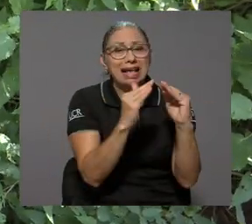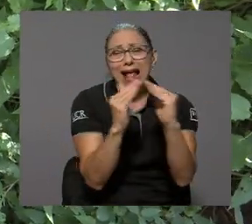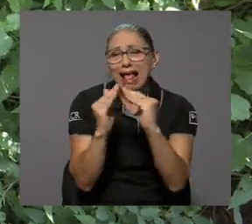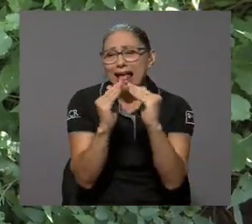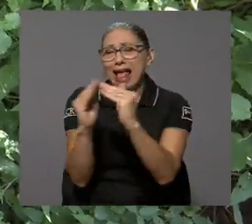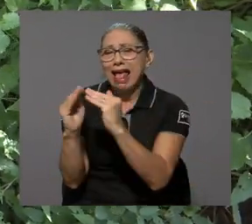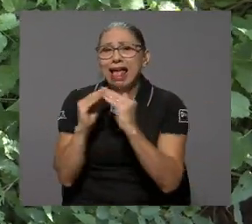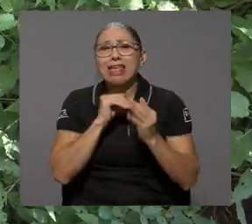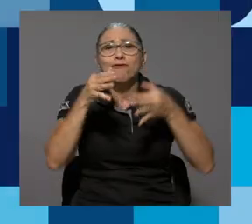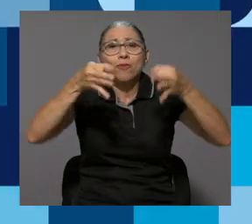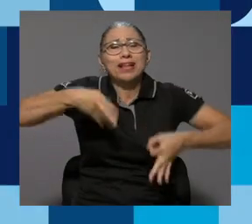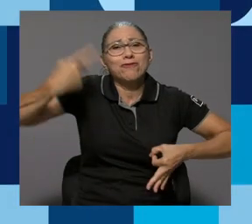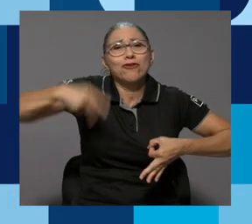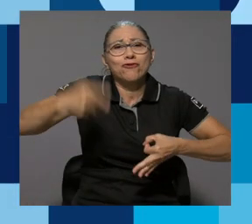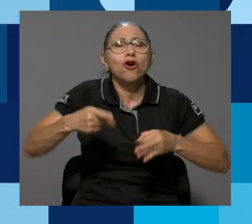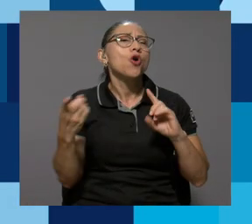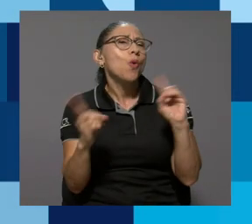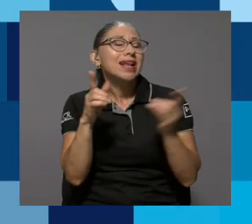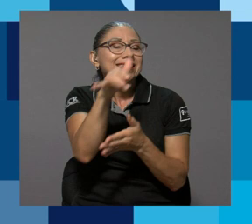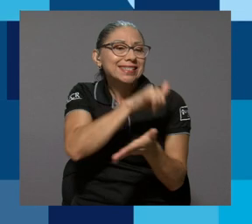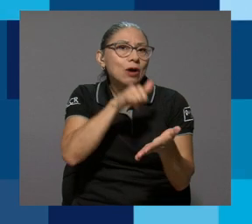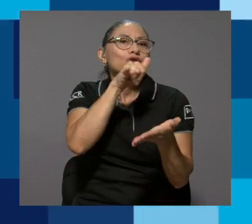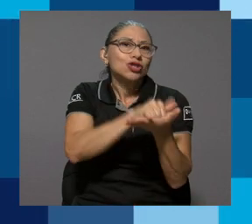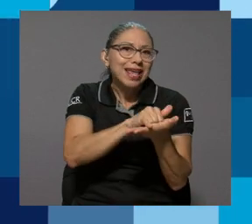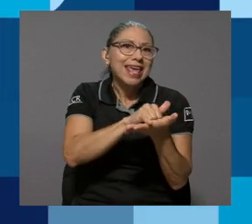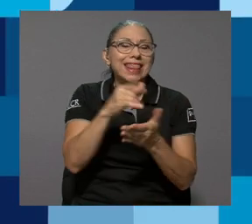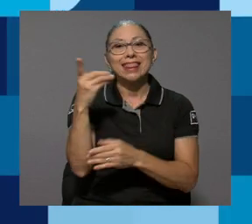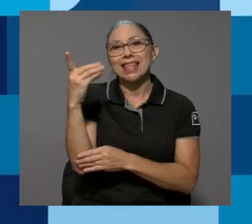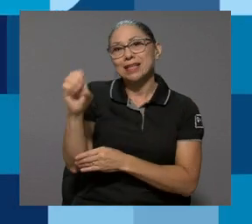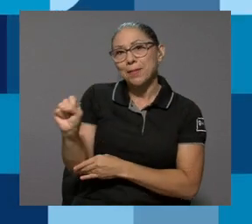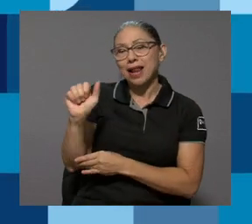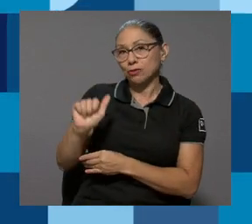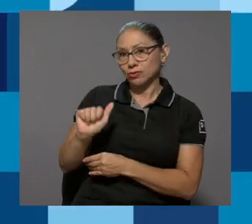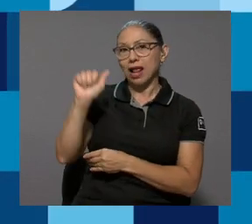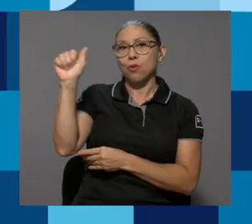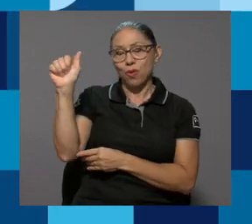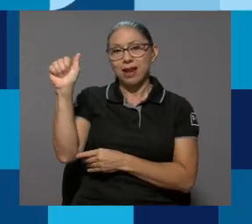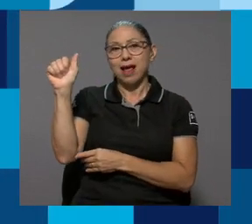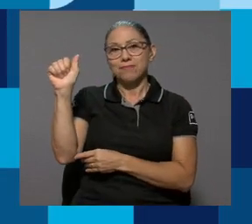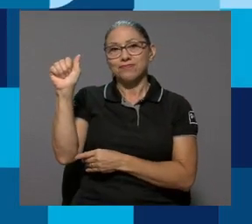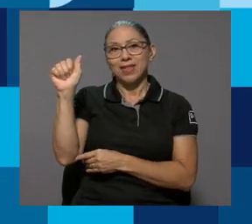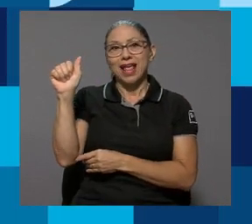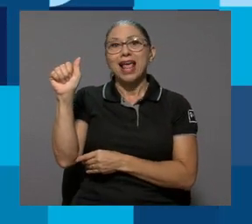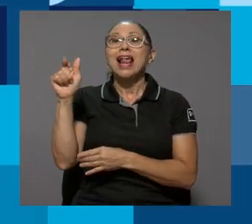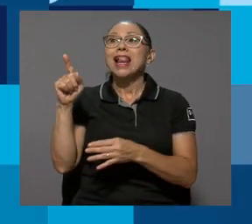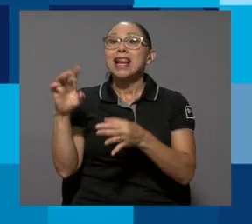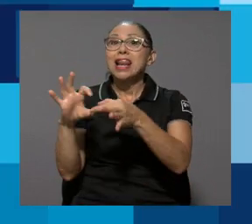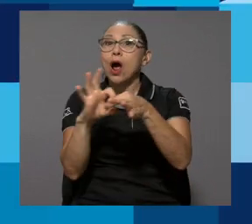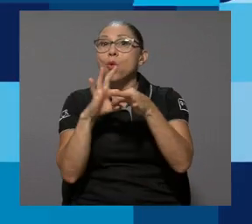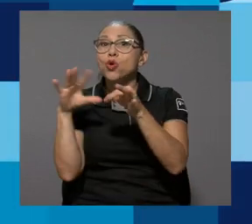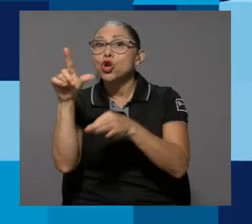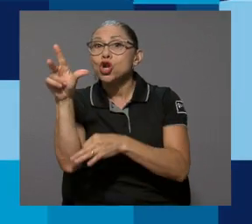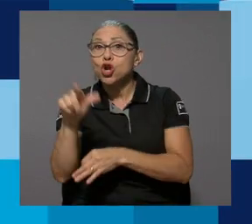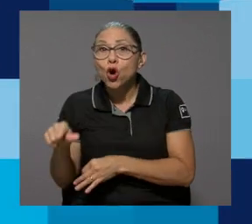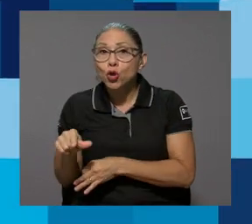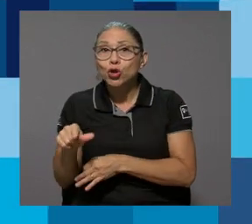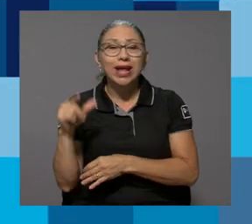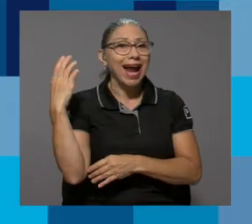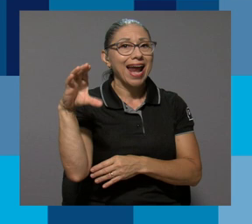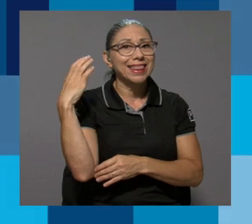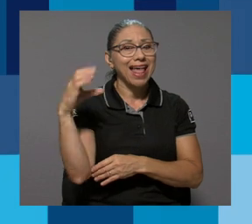asentamientos informales en alto riesgo. ¿Cuáles son esos cantones? San José, Estades Amparados, Alajuela, La Unión,